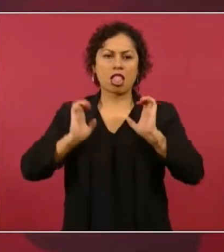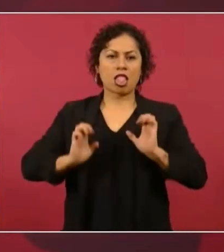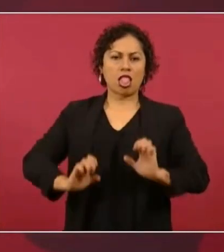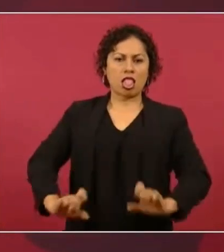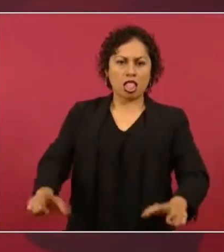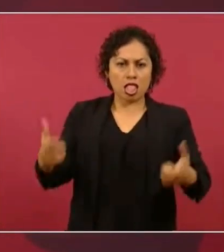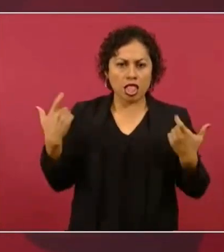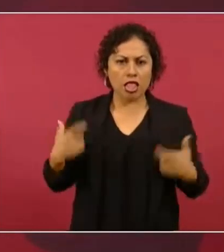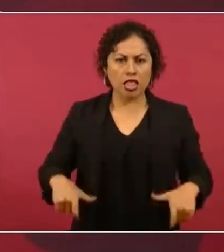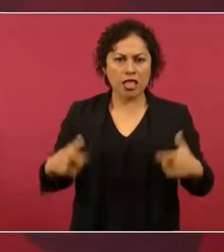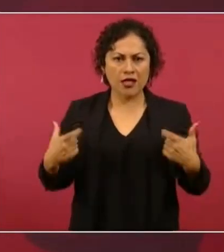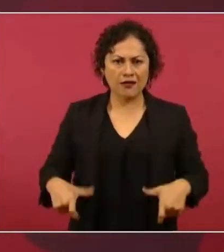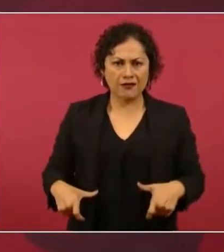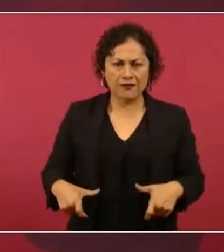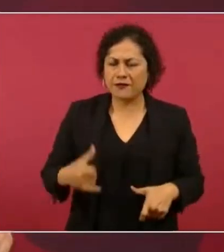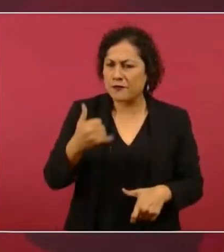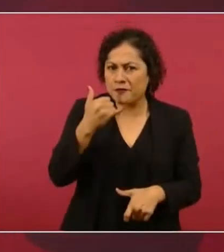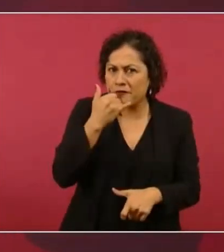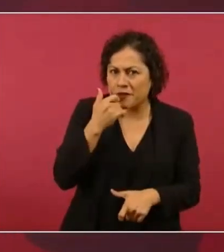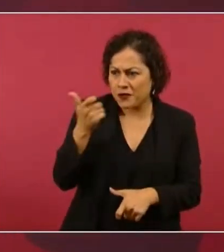ahorros millonarios.